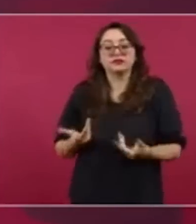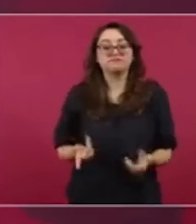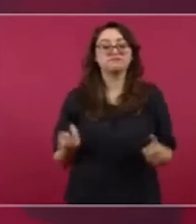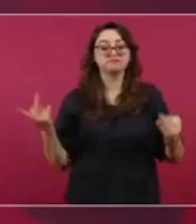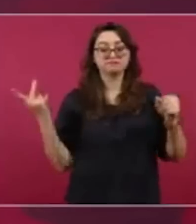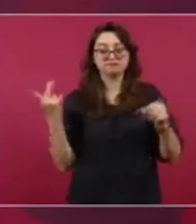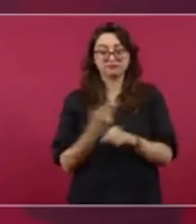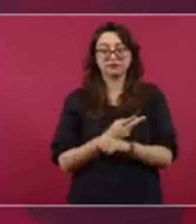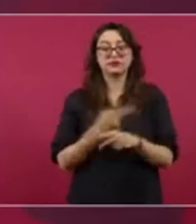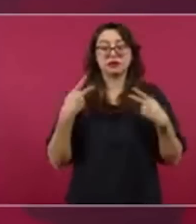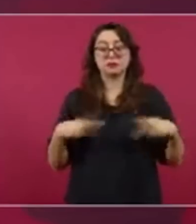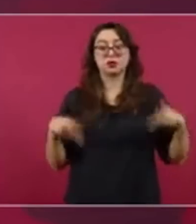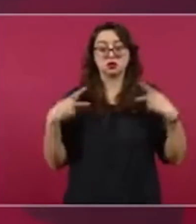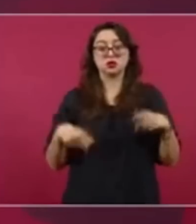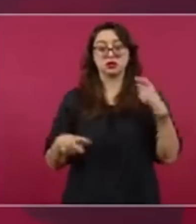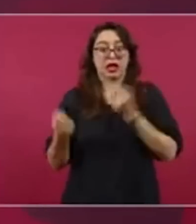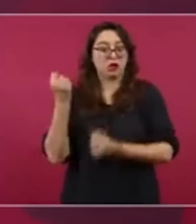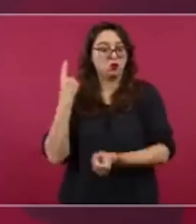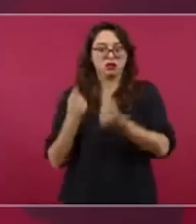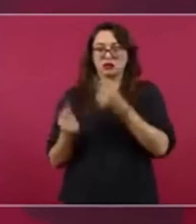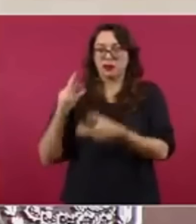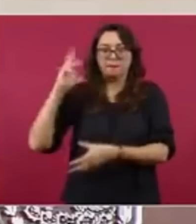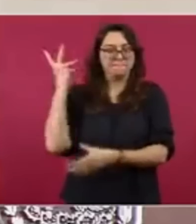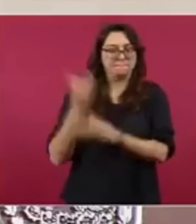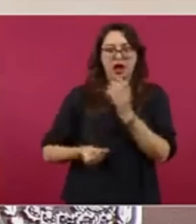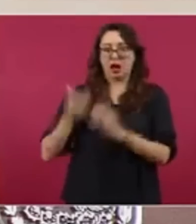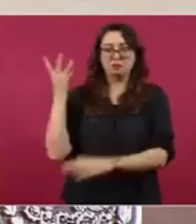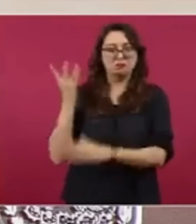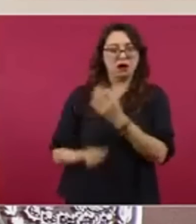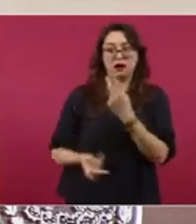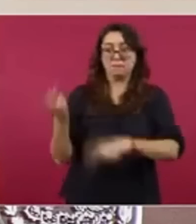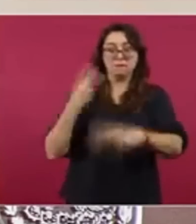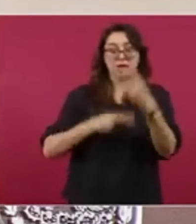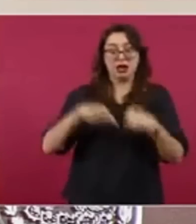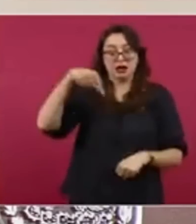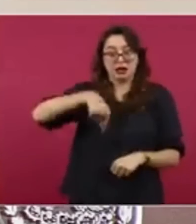refugiados y guatemaltecos. Entonces,